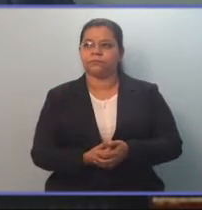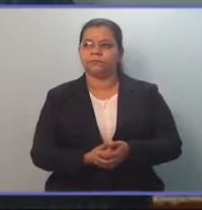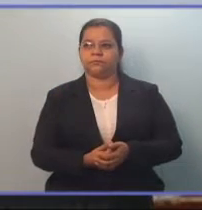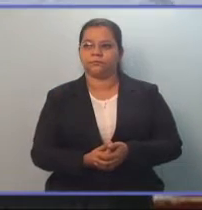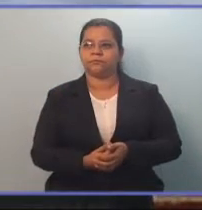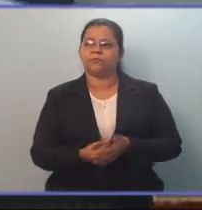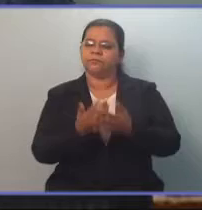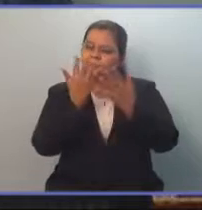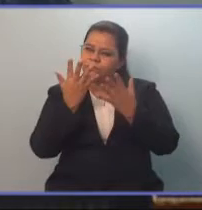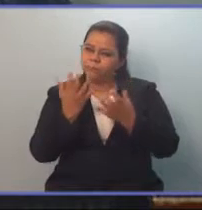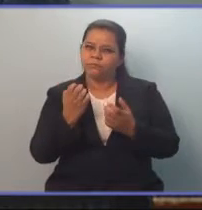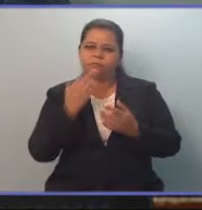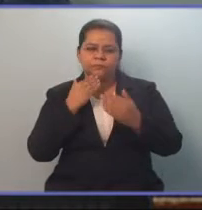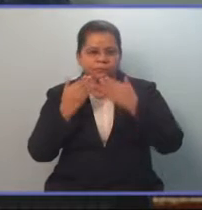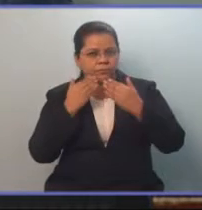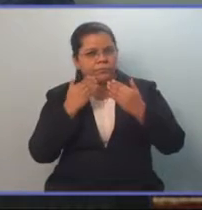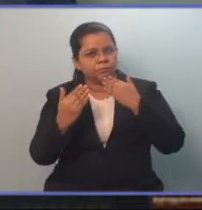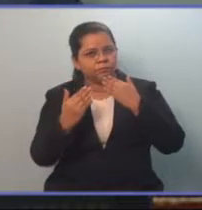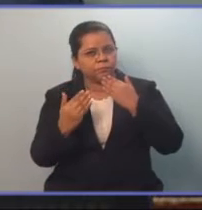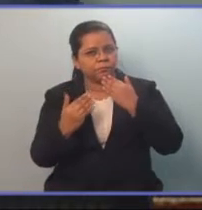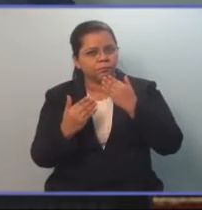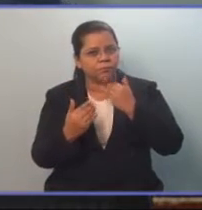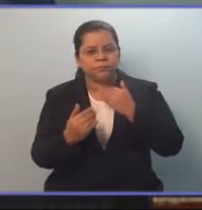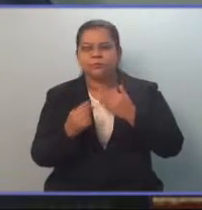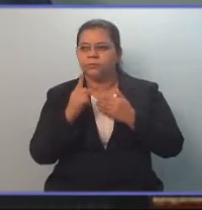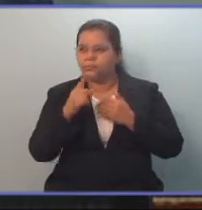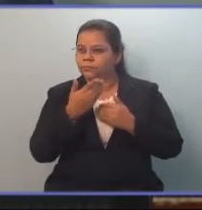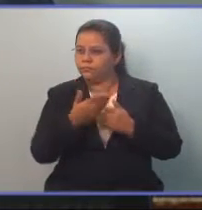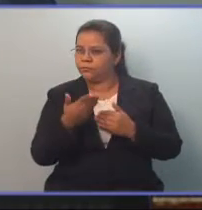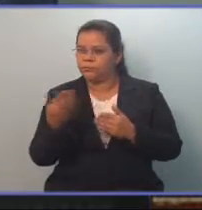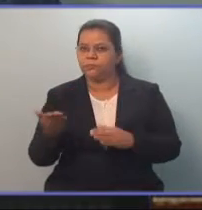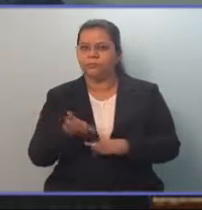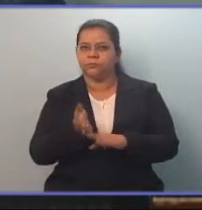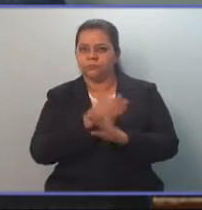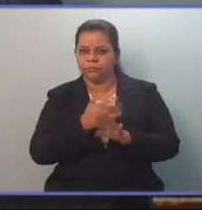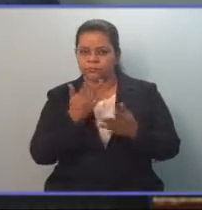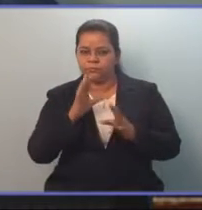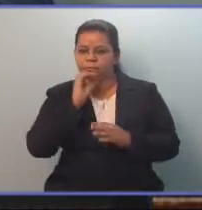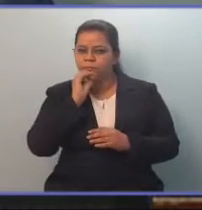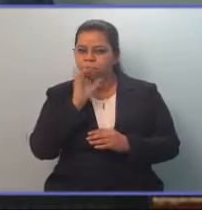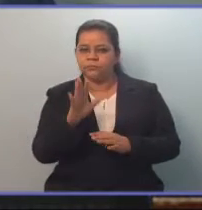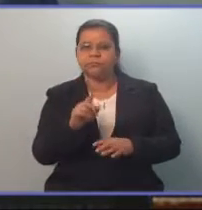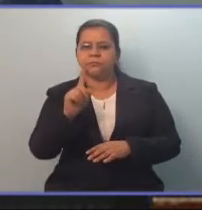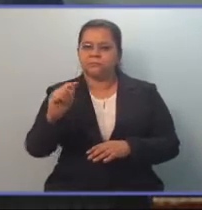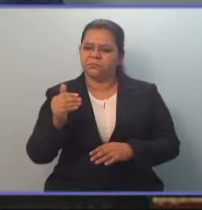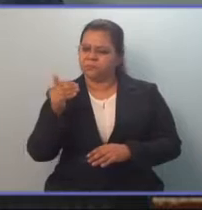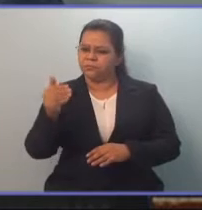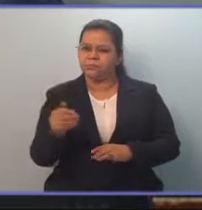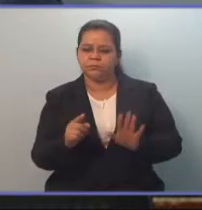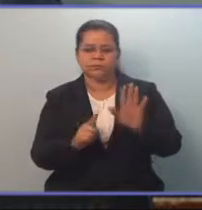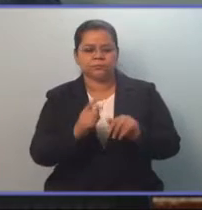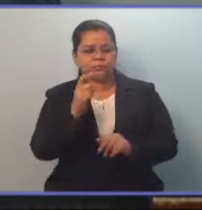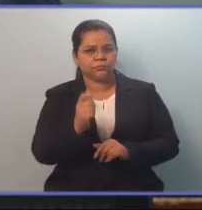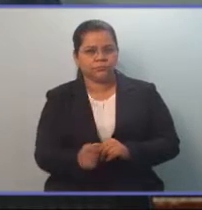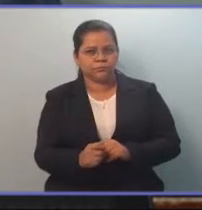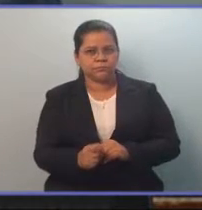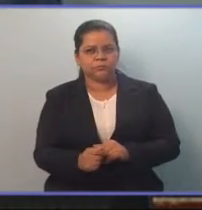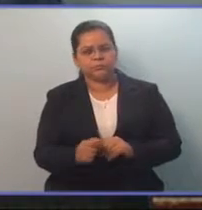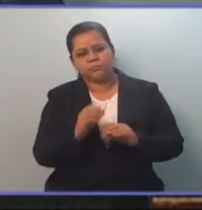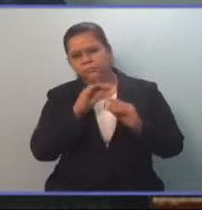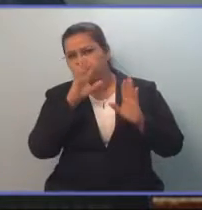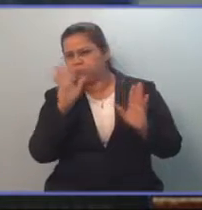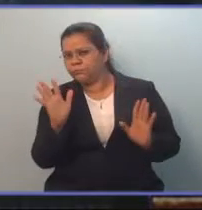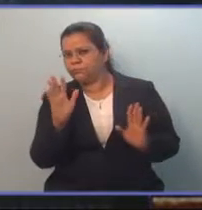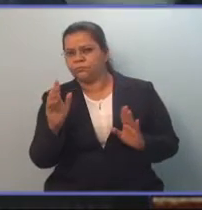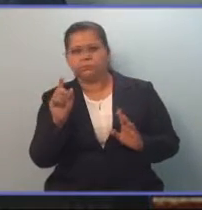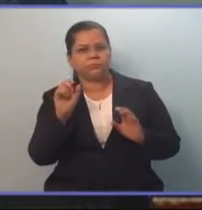Quisiera yo aclarar unos datos que se han dicho acá, que un año, que seis meses, y definitivamente eso no puede